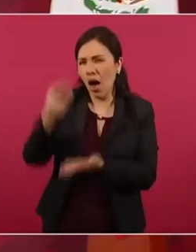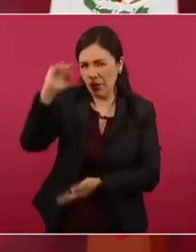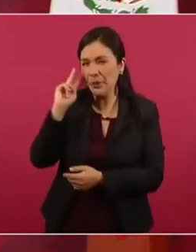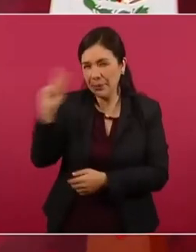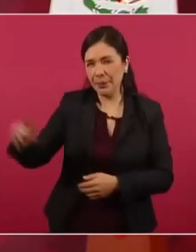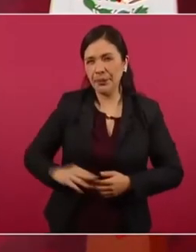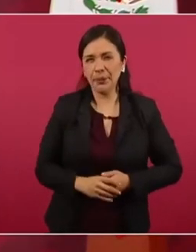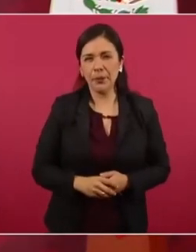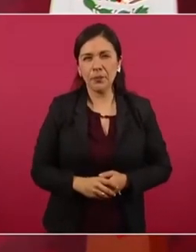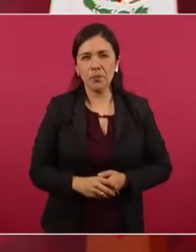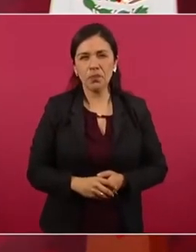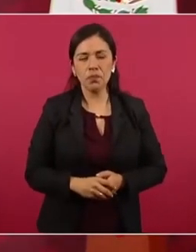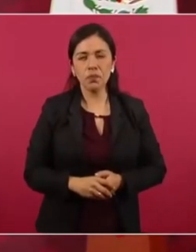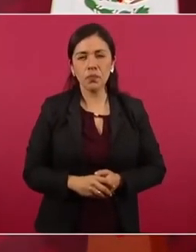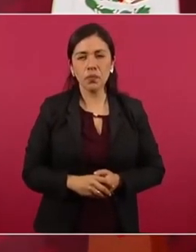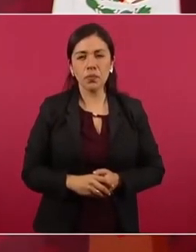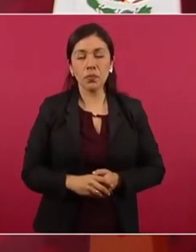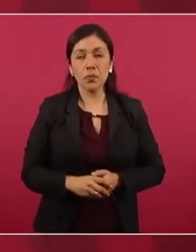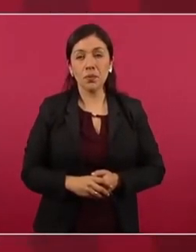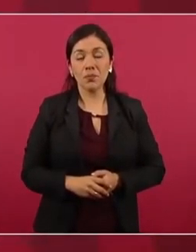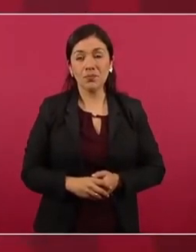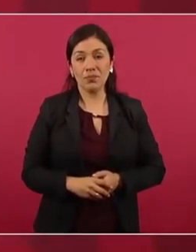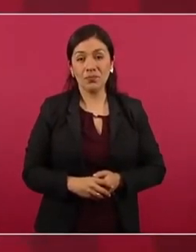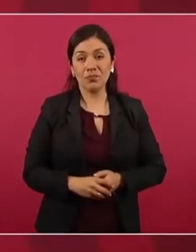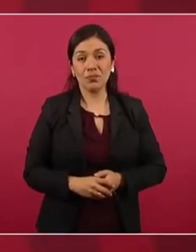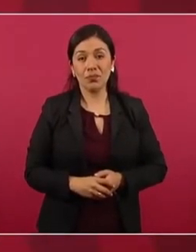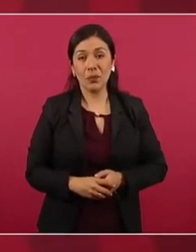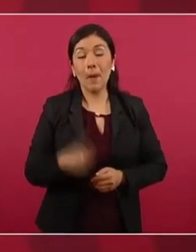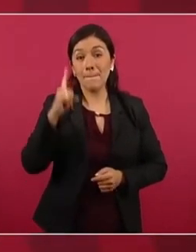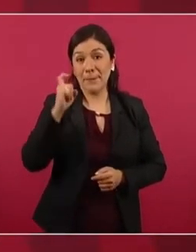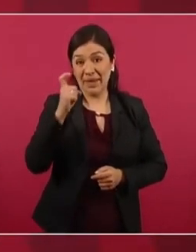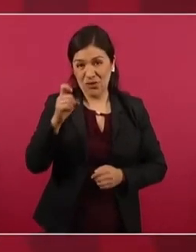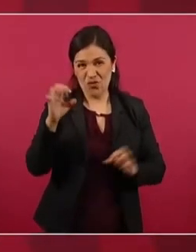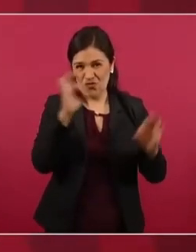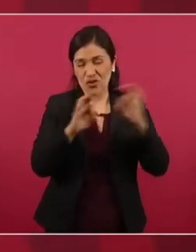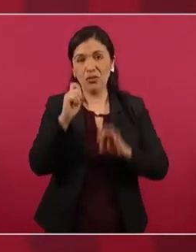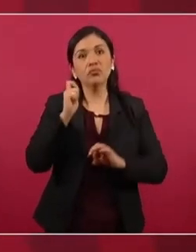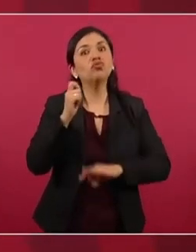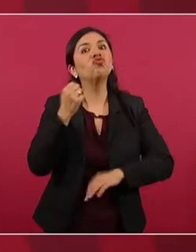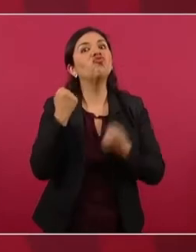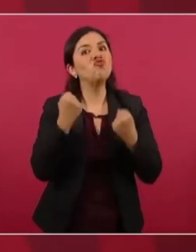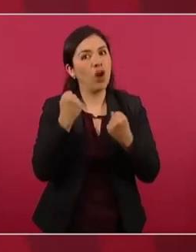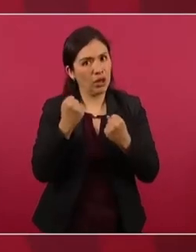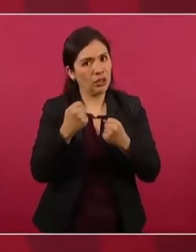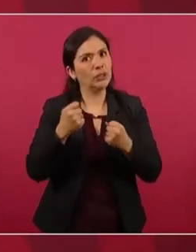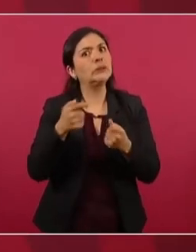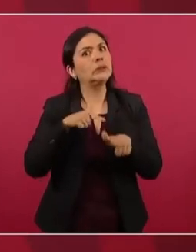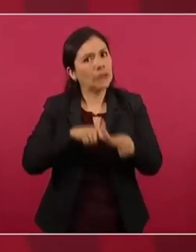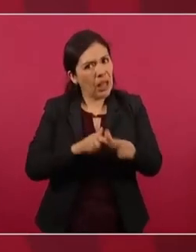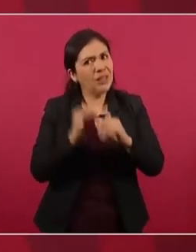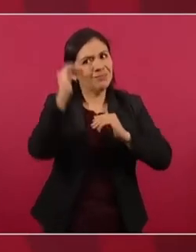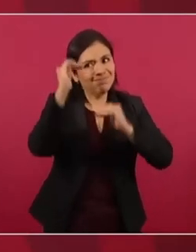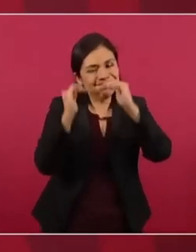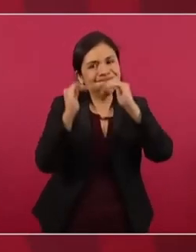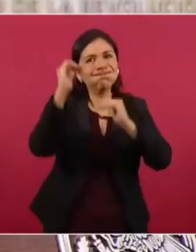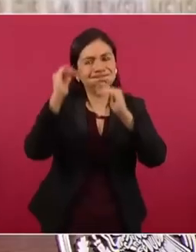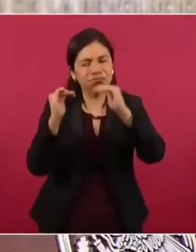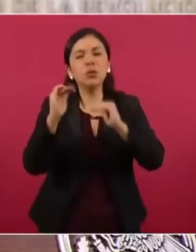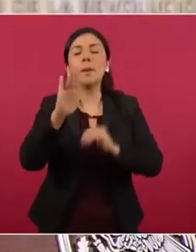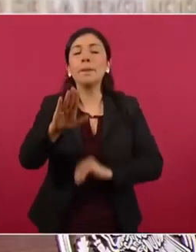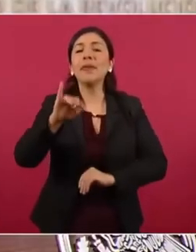nuestro peso fuerte, la inflación